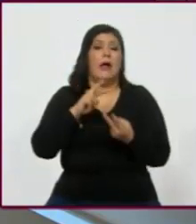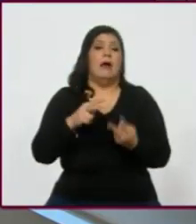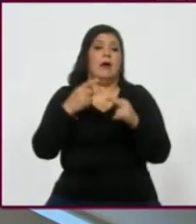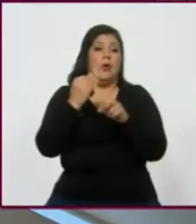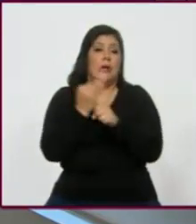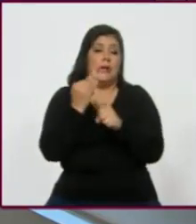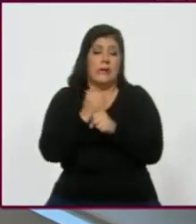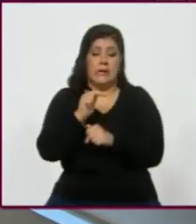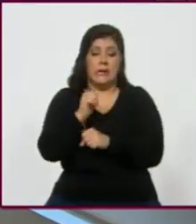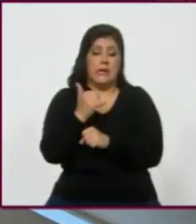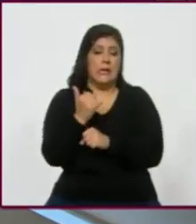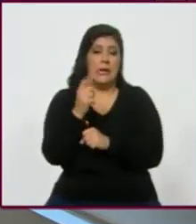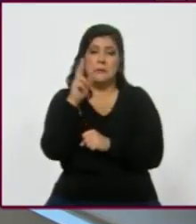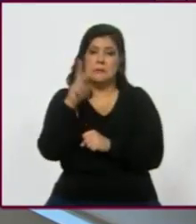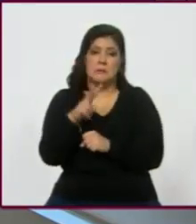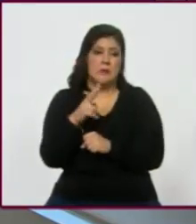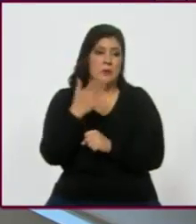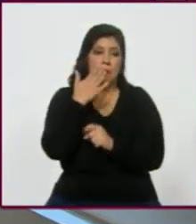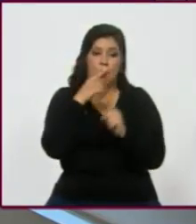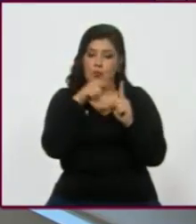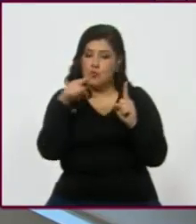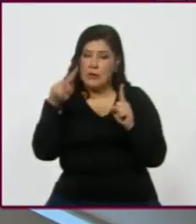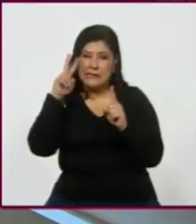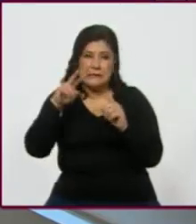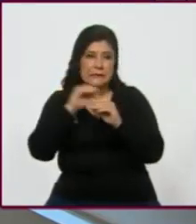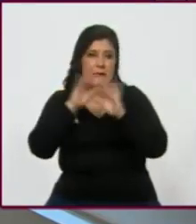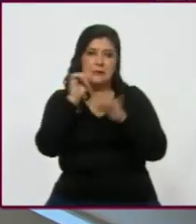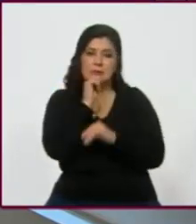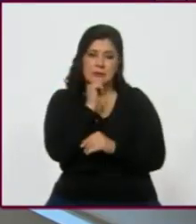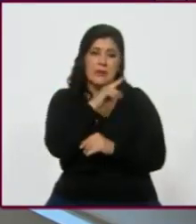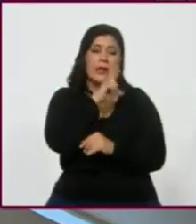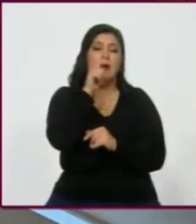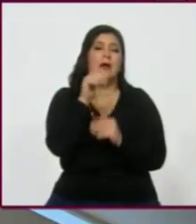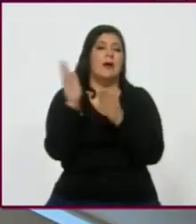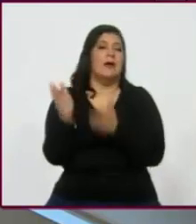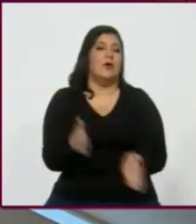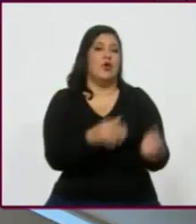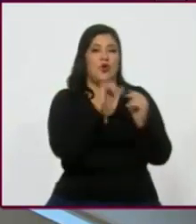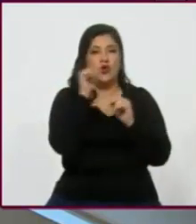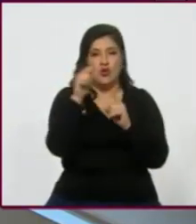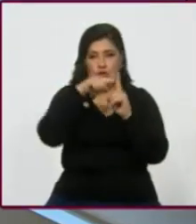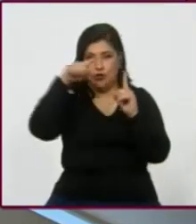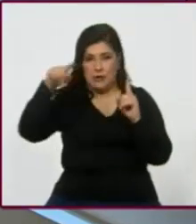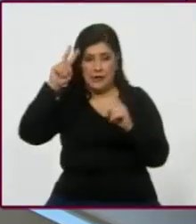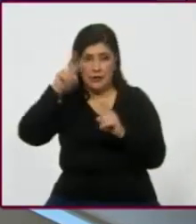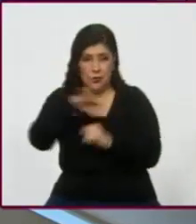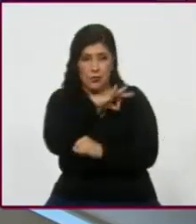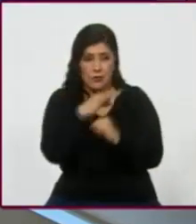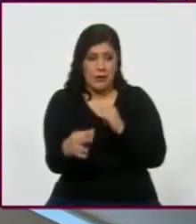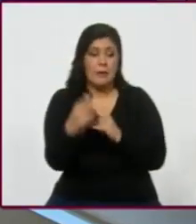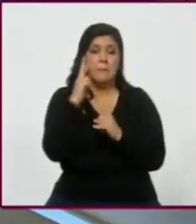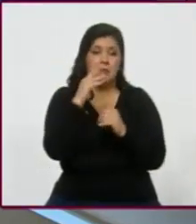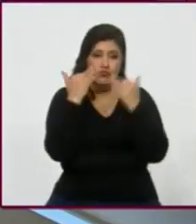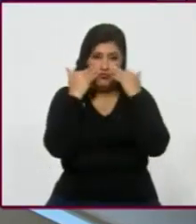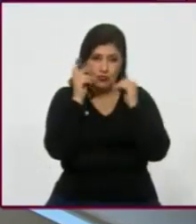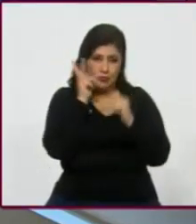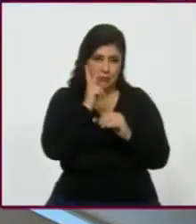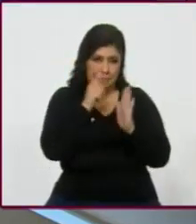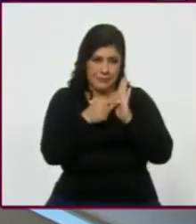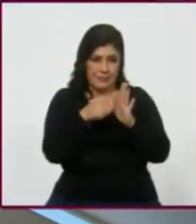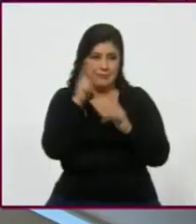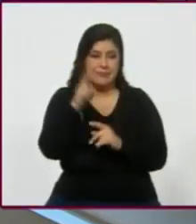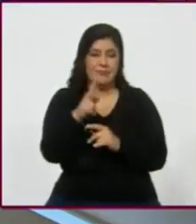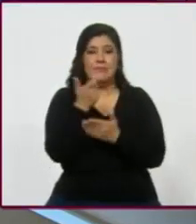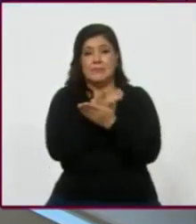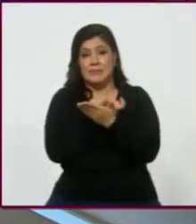Naya, no tiene ninguna tendencia clara. Y el siguiente gráfico y último, este, te corrobora esto, salario está